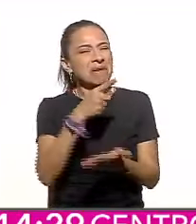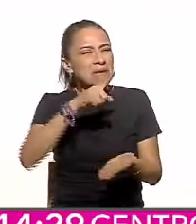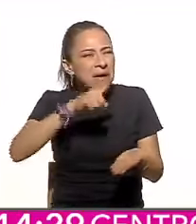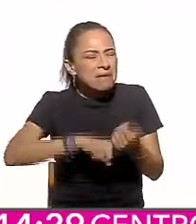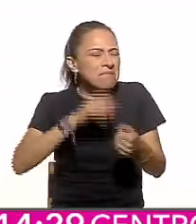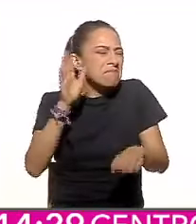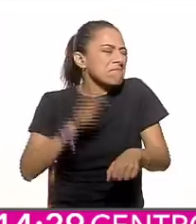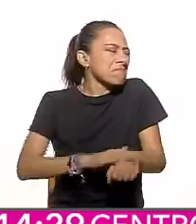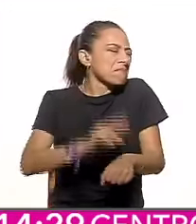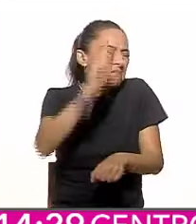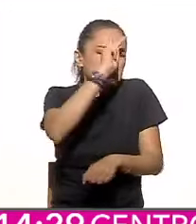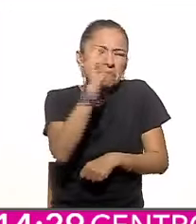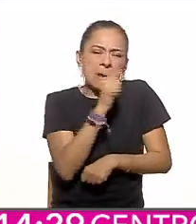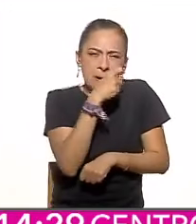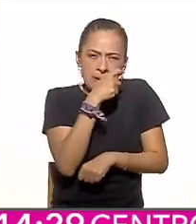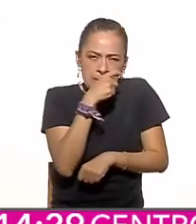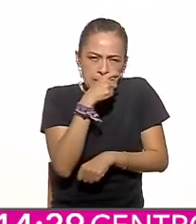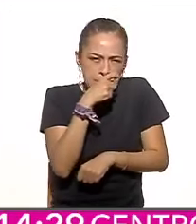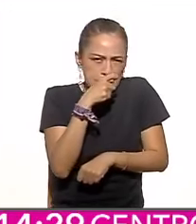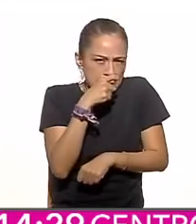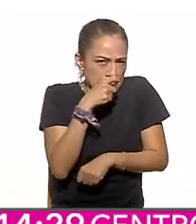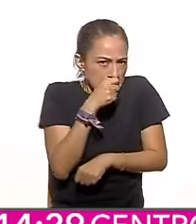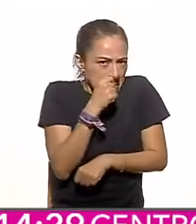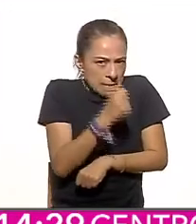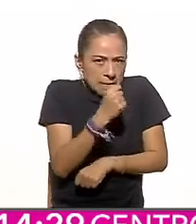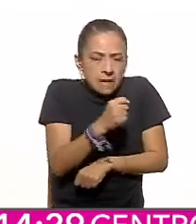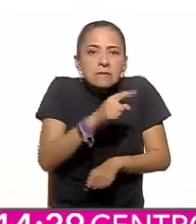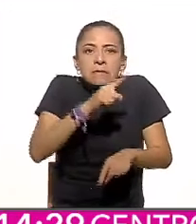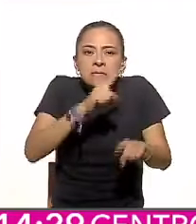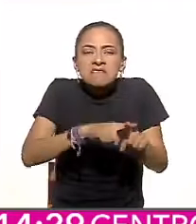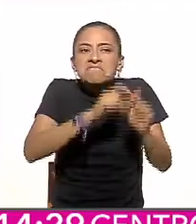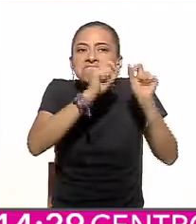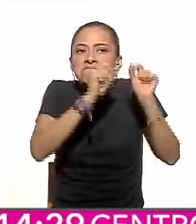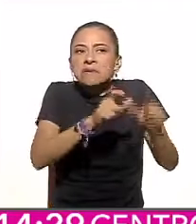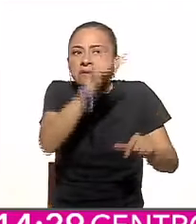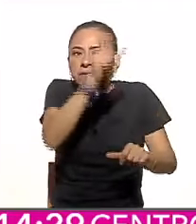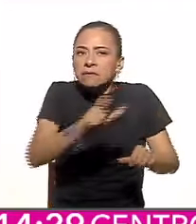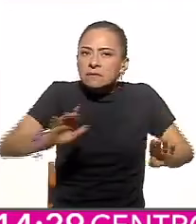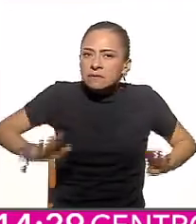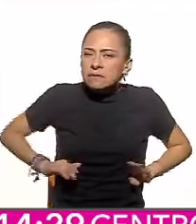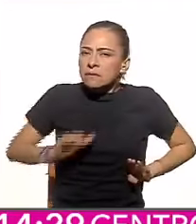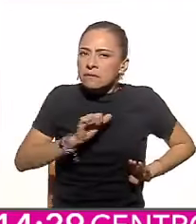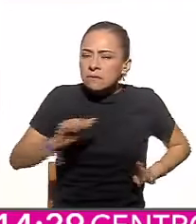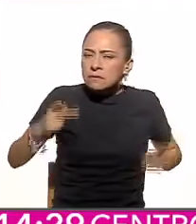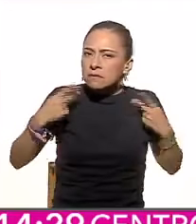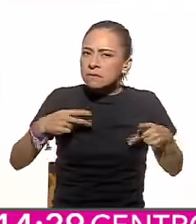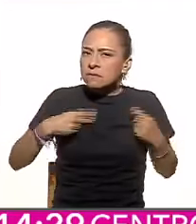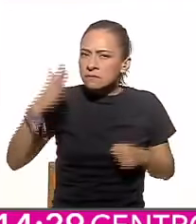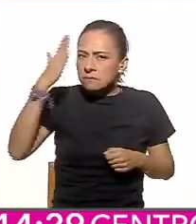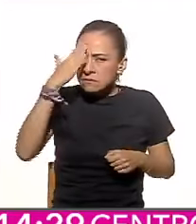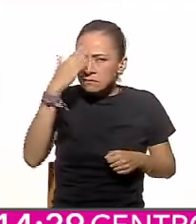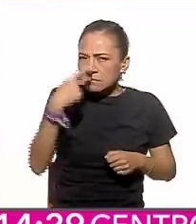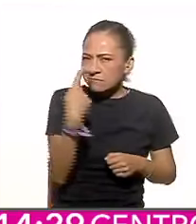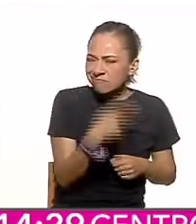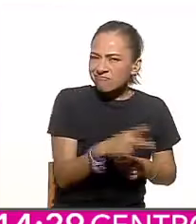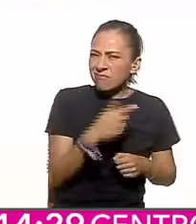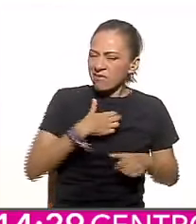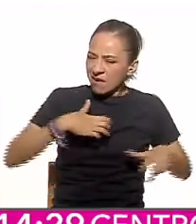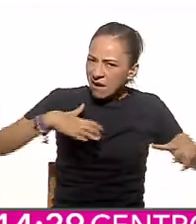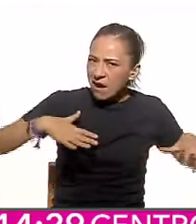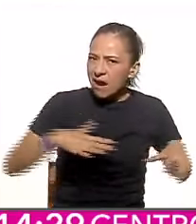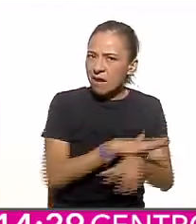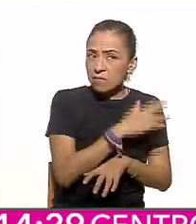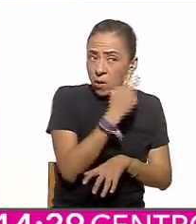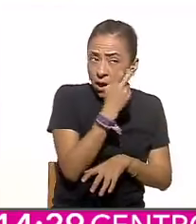desmedida de los propios dirigentes revolucionarios? ¿No sucede lo mismo en el